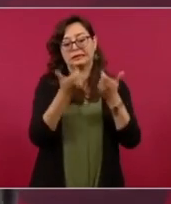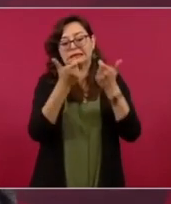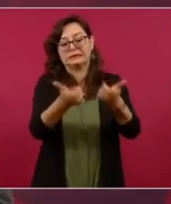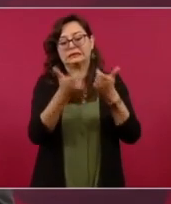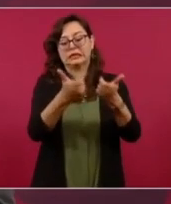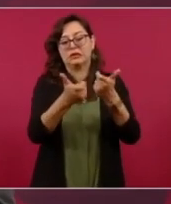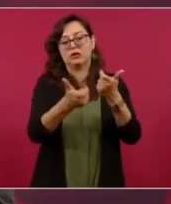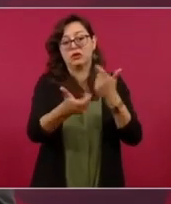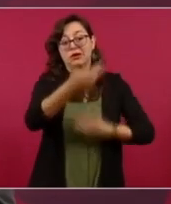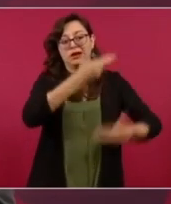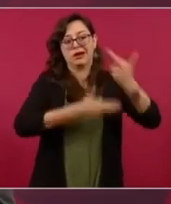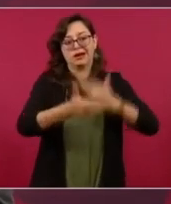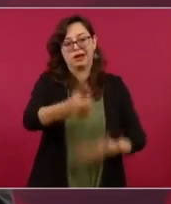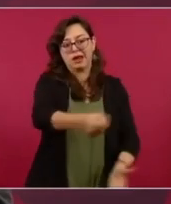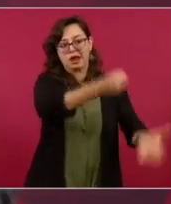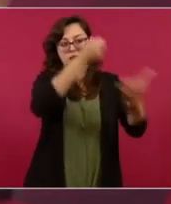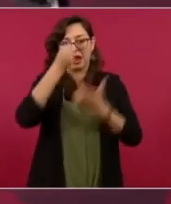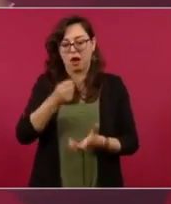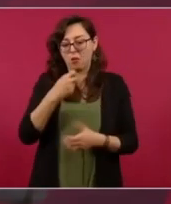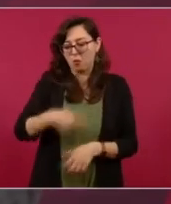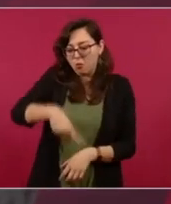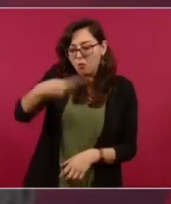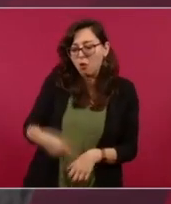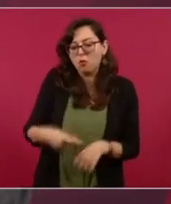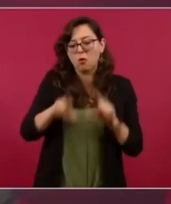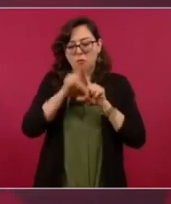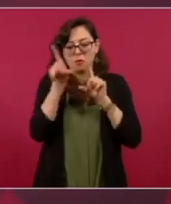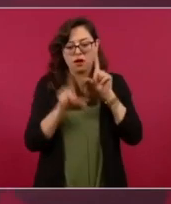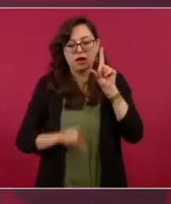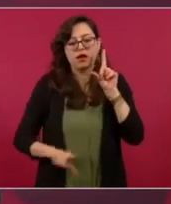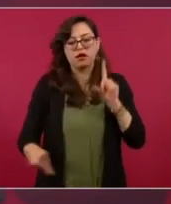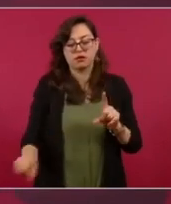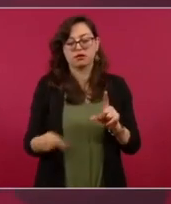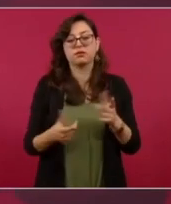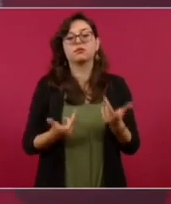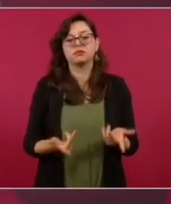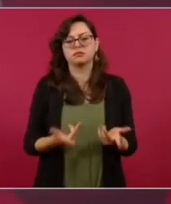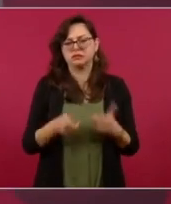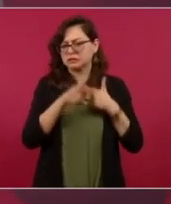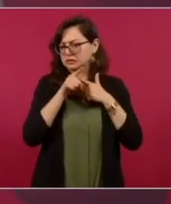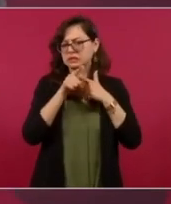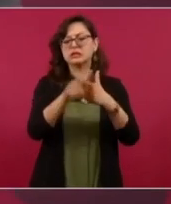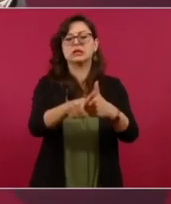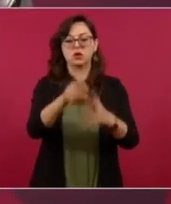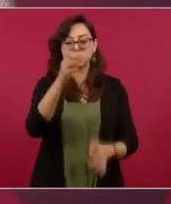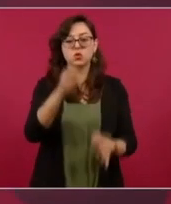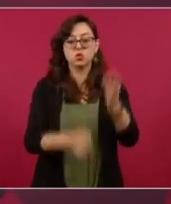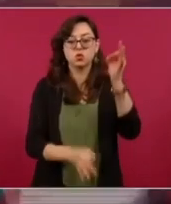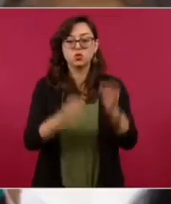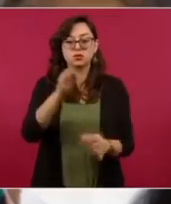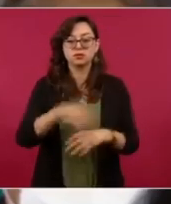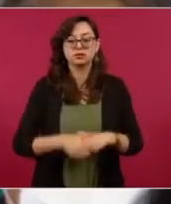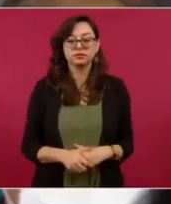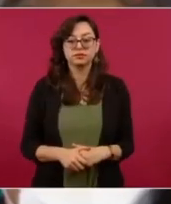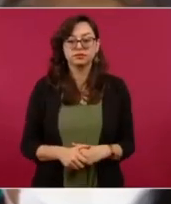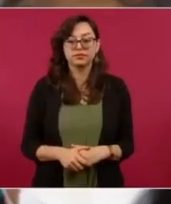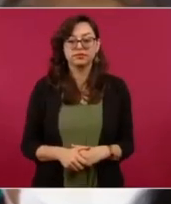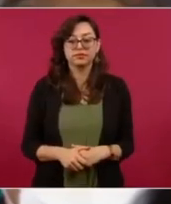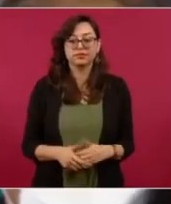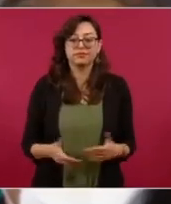los bienes nosotros lo que queremos es que se recuperen los bienes pero miren lo que hace el Poder Judicial